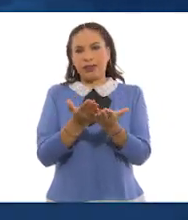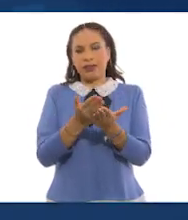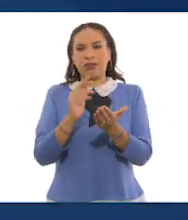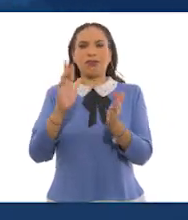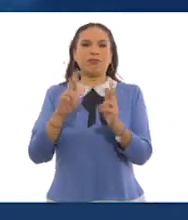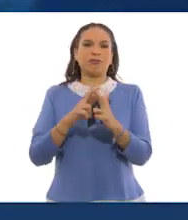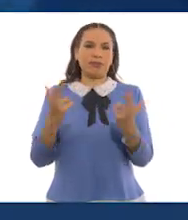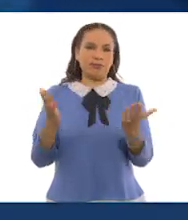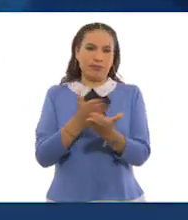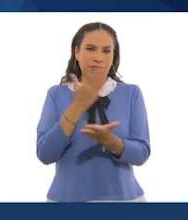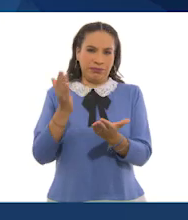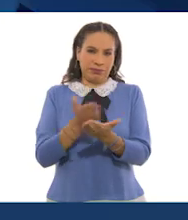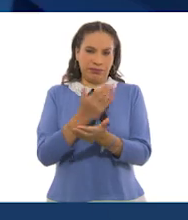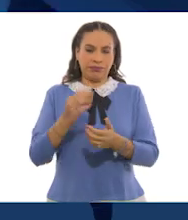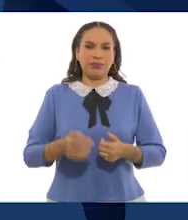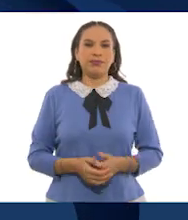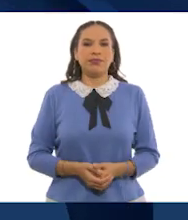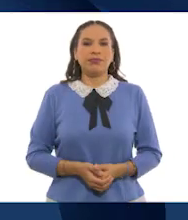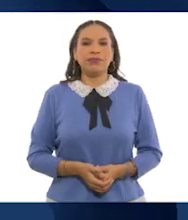revistas.